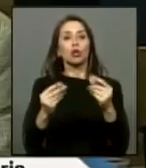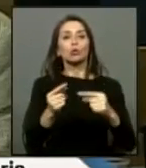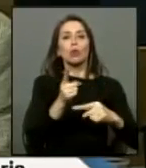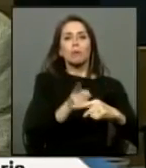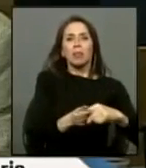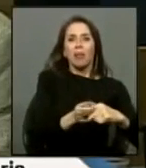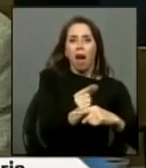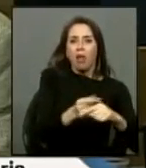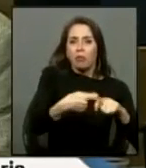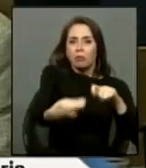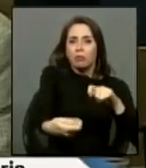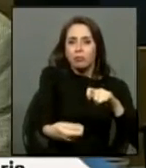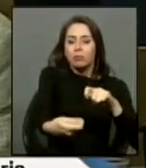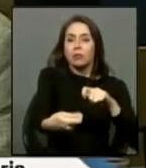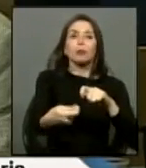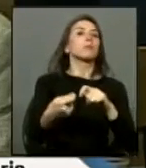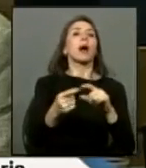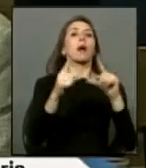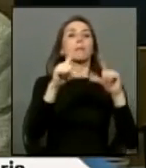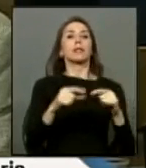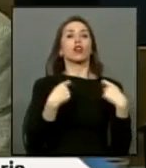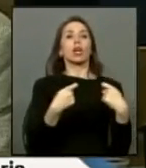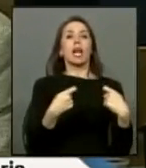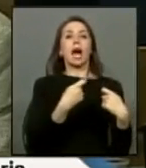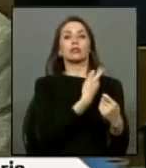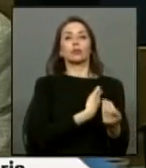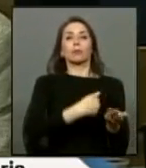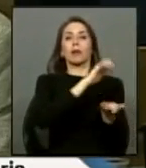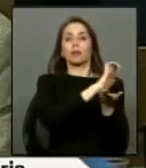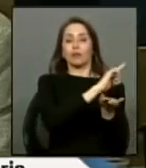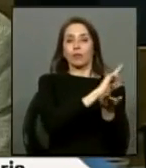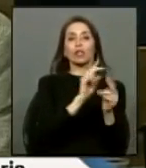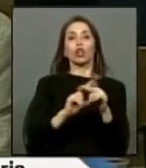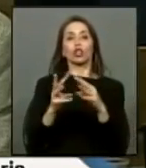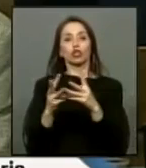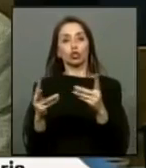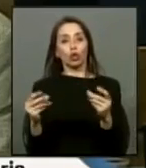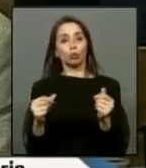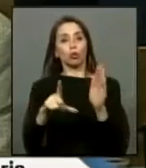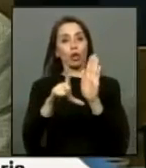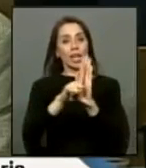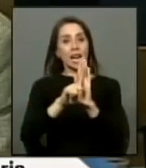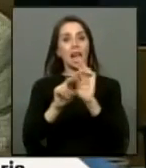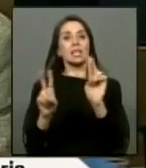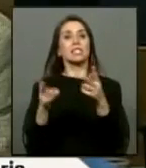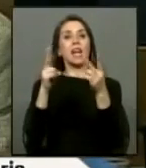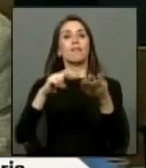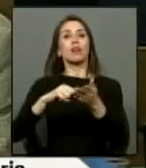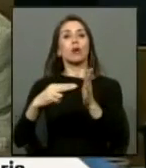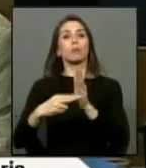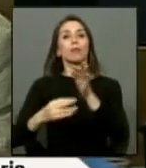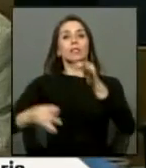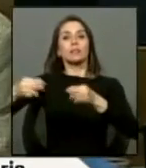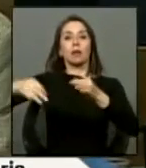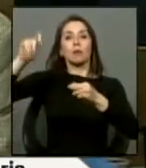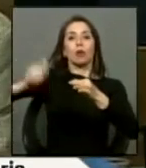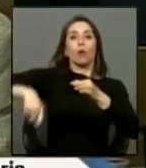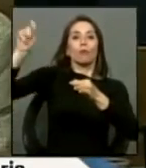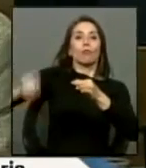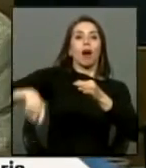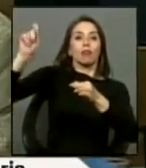las cuales permiten dosificar el gasto fiscal añade que las soluciones legales salvan las vicisitudes de la jurisprudencia